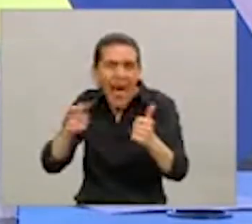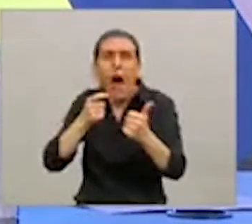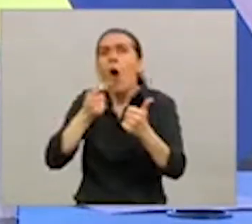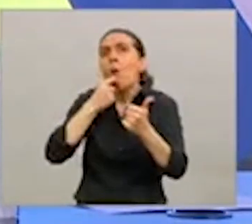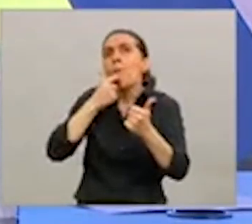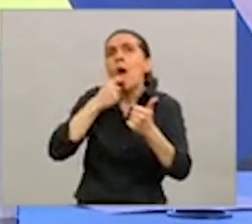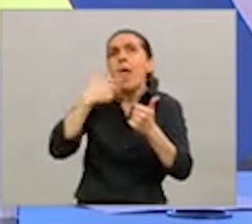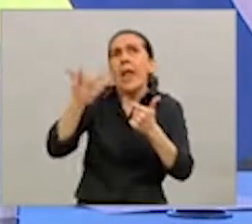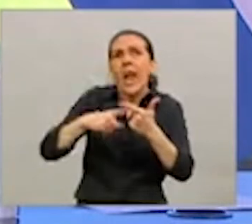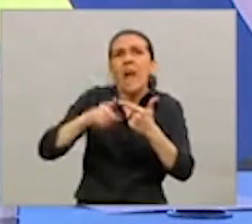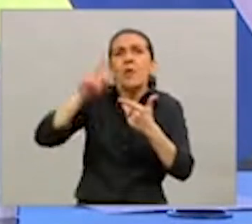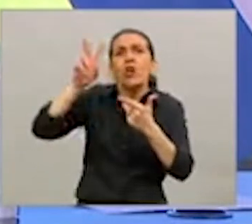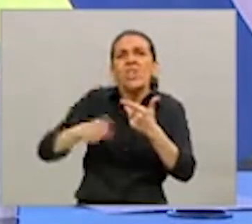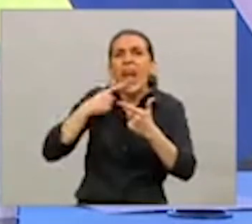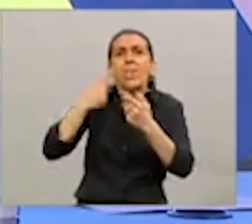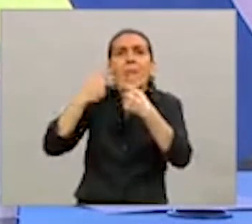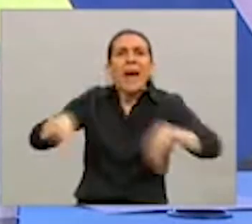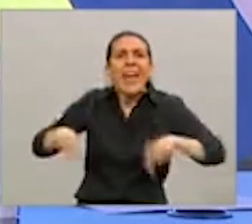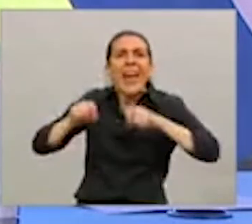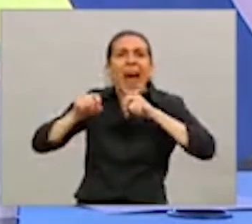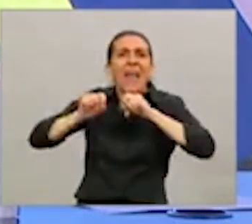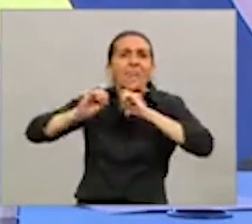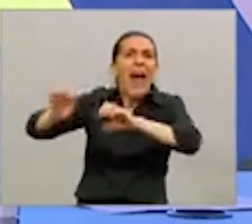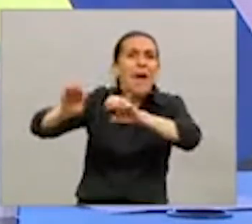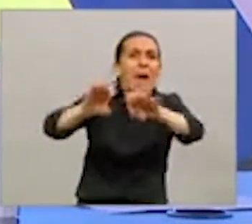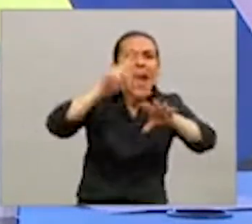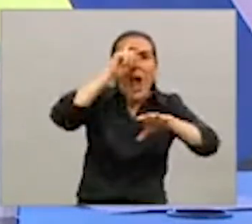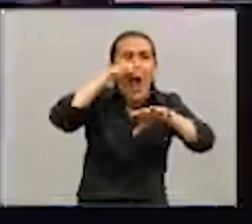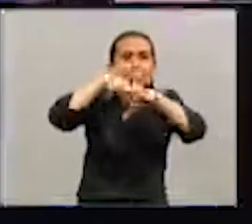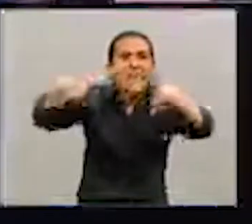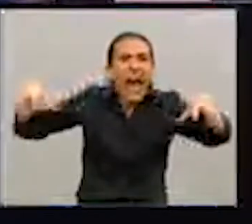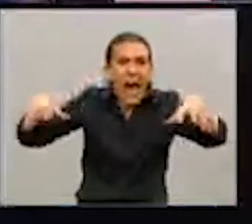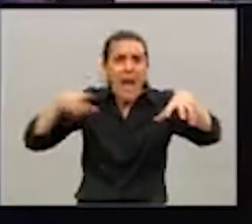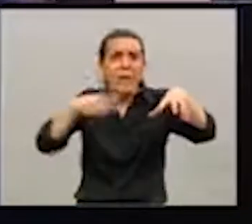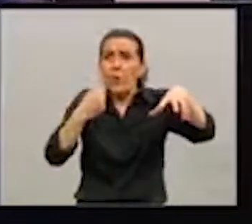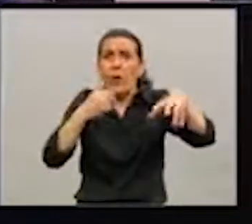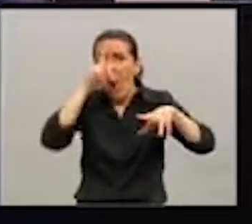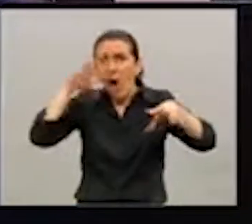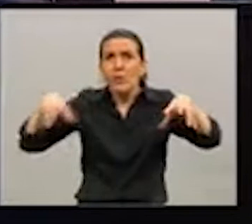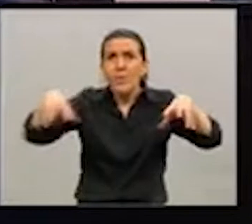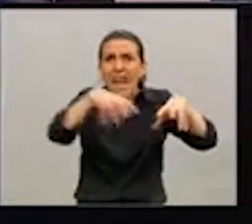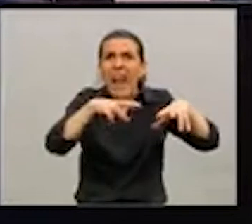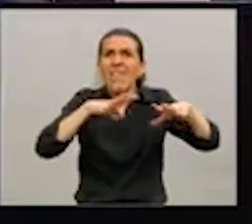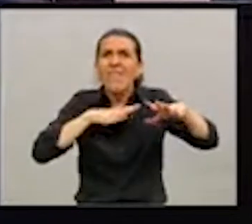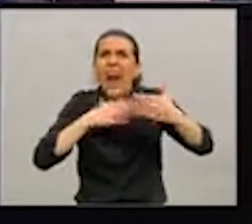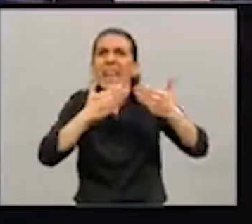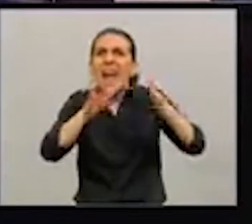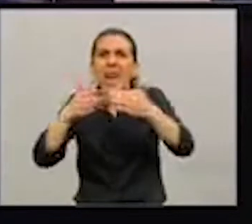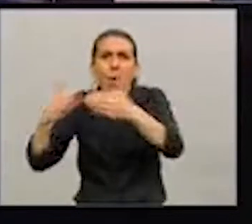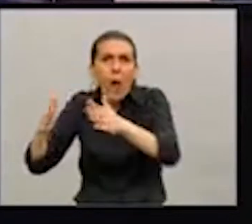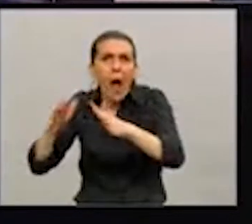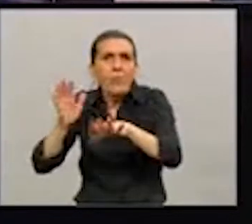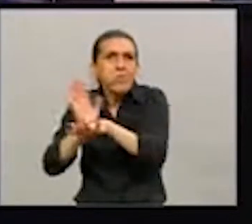apoyo que pusimos en materia hospitalaria para generar hospitales que estaban sin terminar de inaugurar y demás,